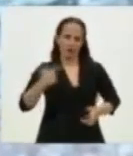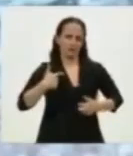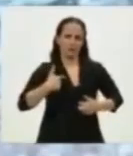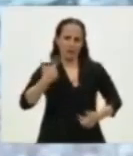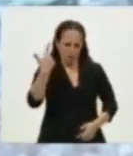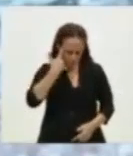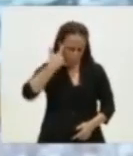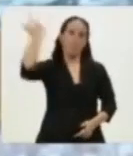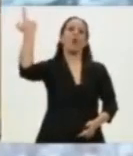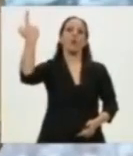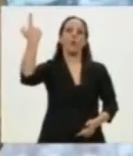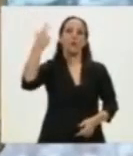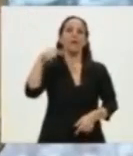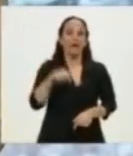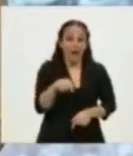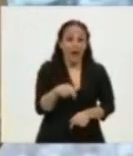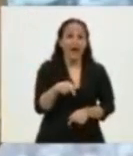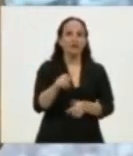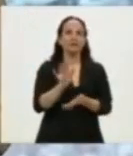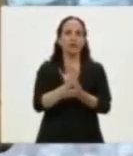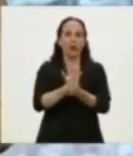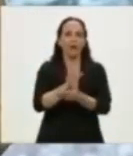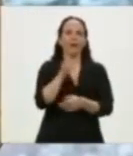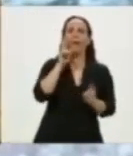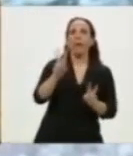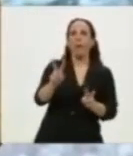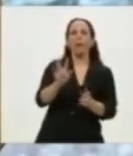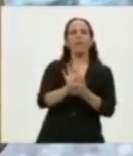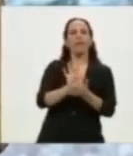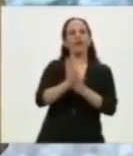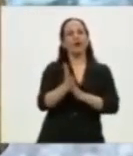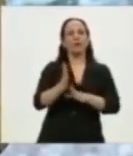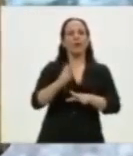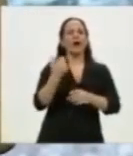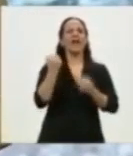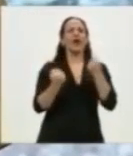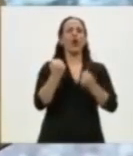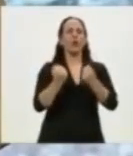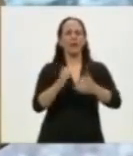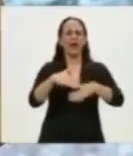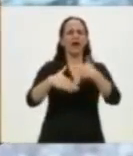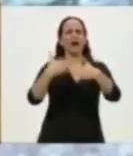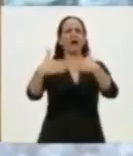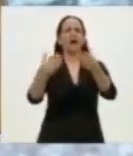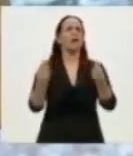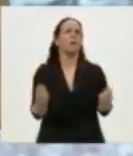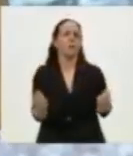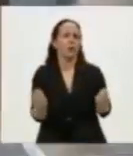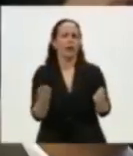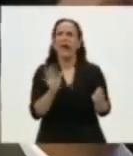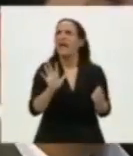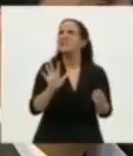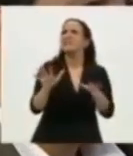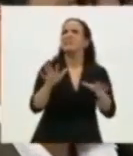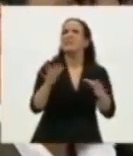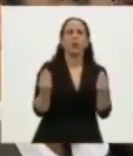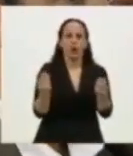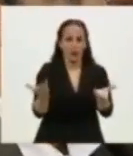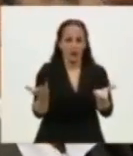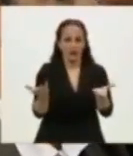estas cosas son las que explican muchas veces la evolución económica y por qué pasan las cosas. Y qué pasaba mientras